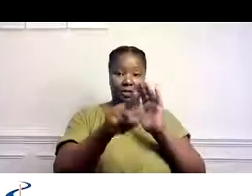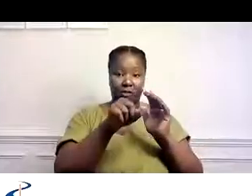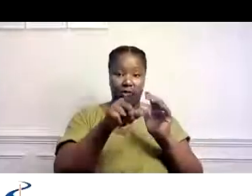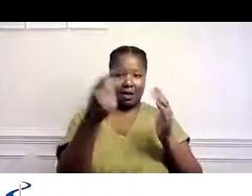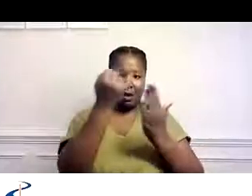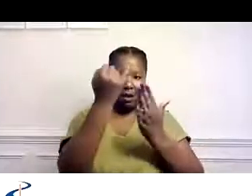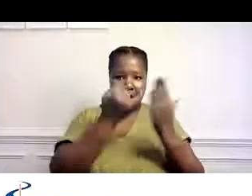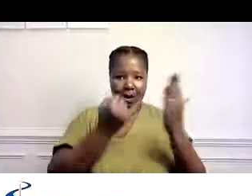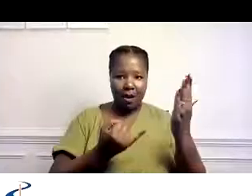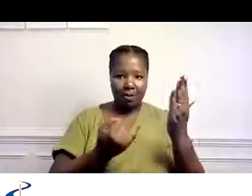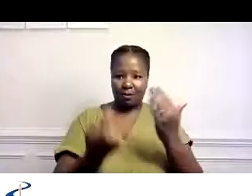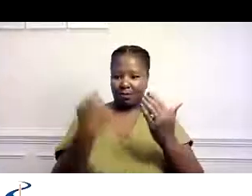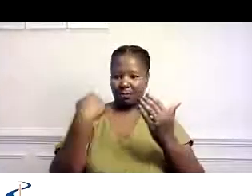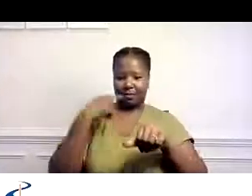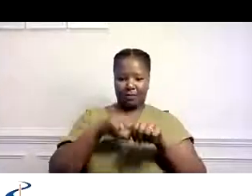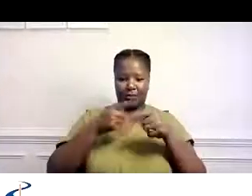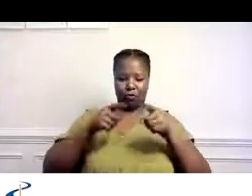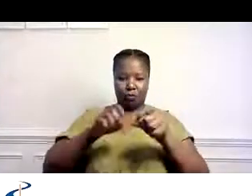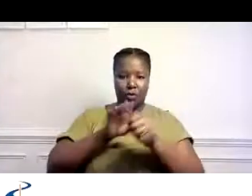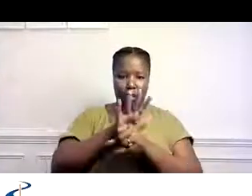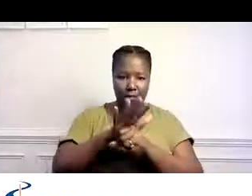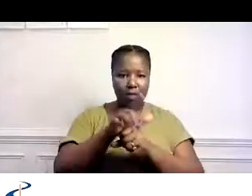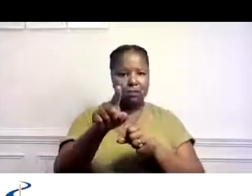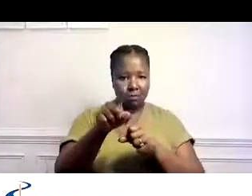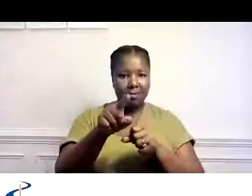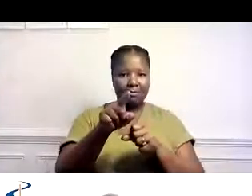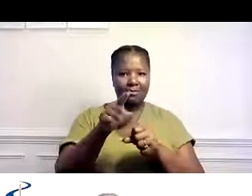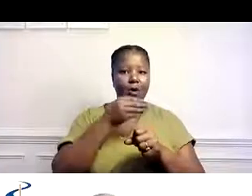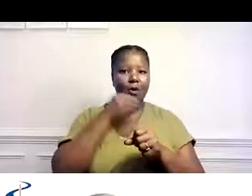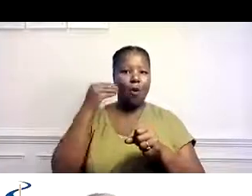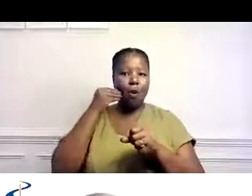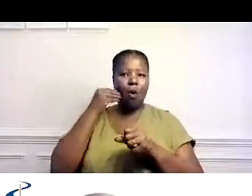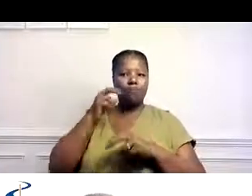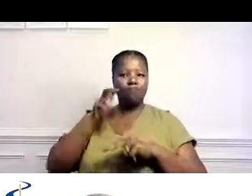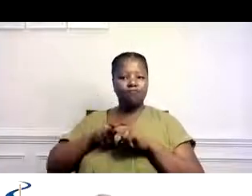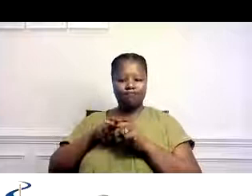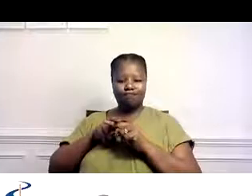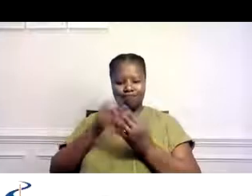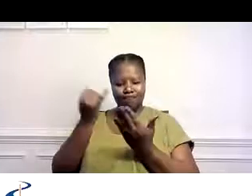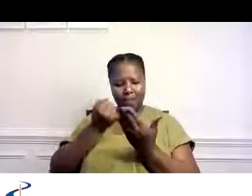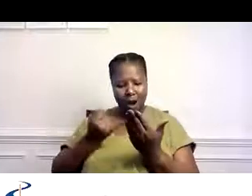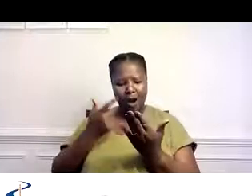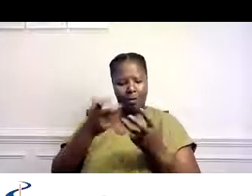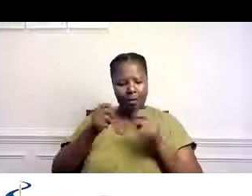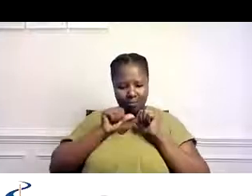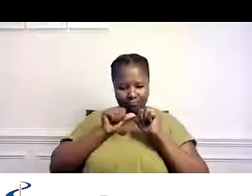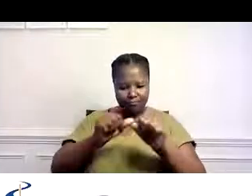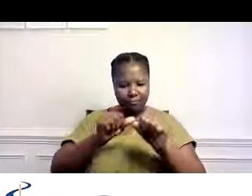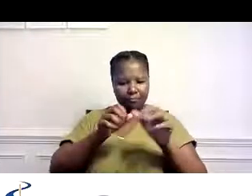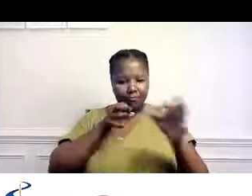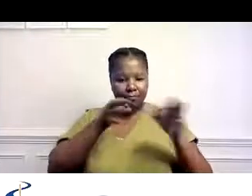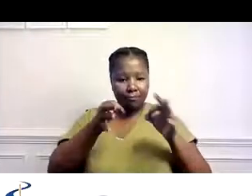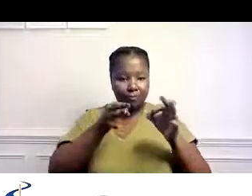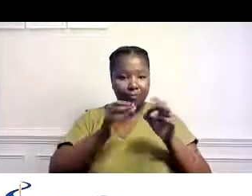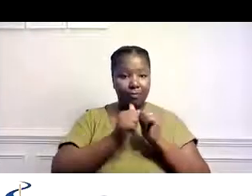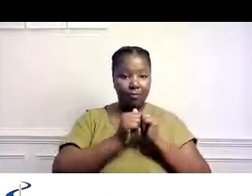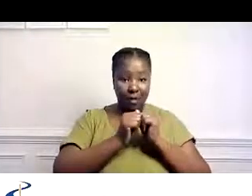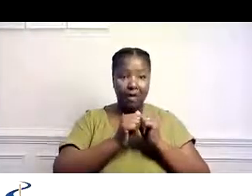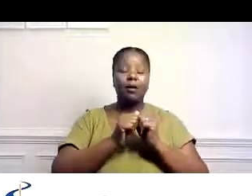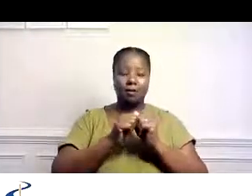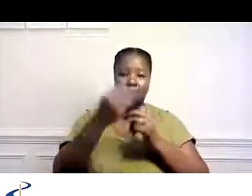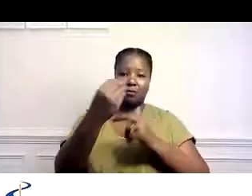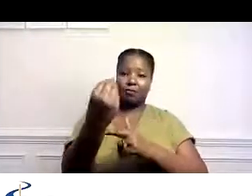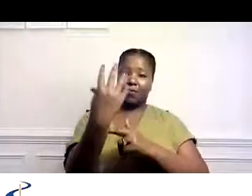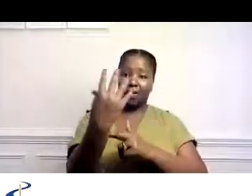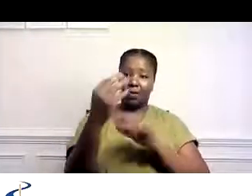un cliente está trabajando en su arte durante la pandemia. Él quería continuar recibiendo apoyo para su arte y recibir